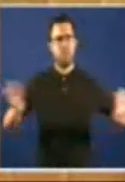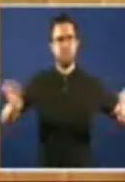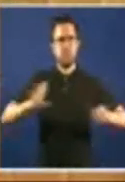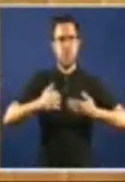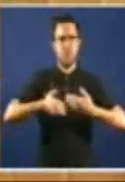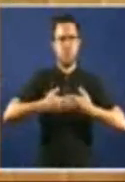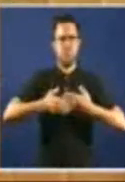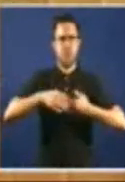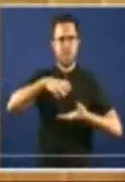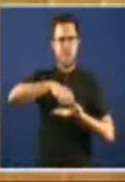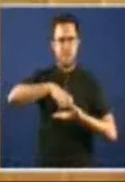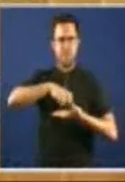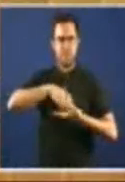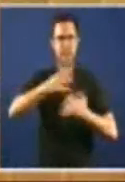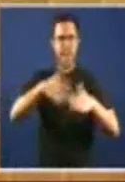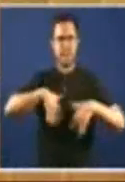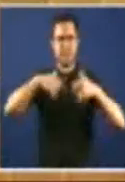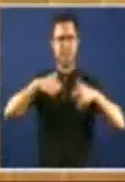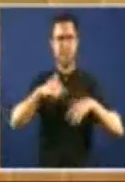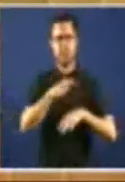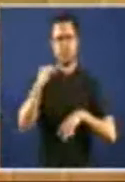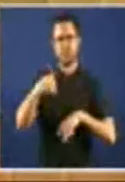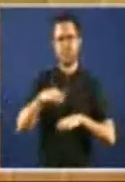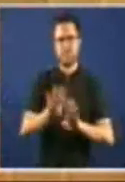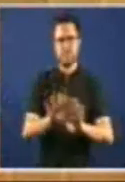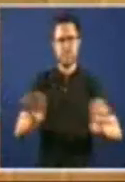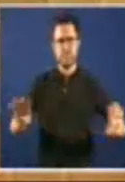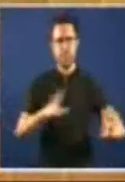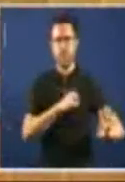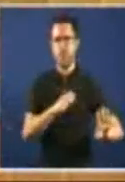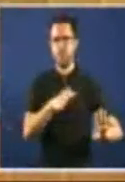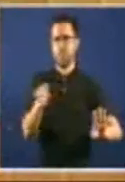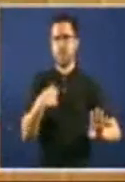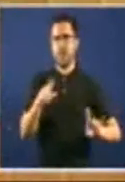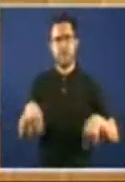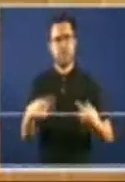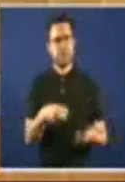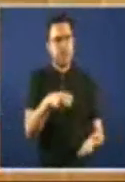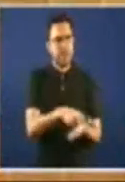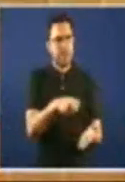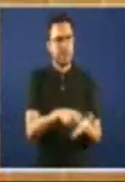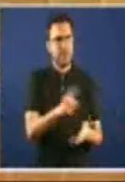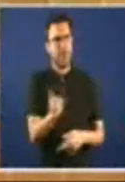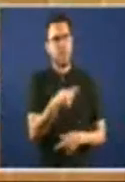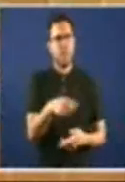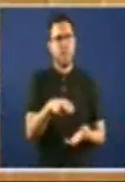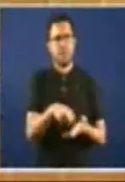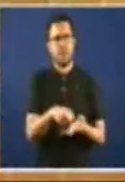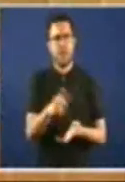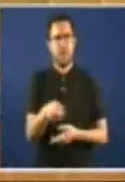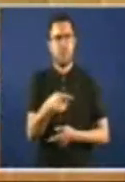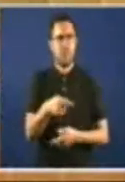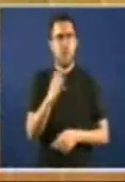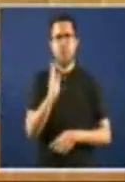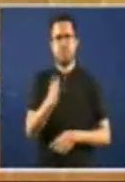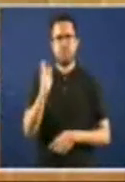estuveramos No cole E agora estáis castigados Por un pleno E despois por toda unha sesión E despois vos castigamos Já por toda a legislatura Aquí son os castigos